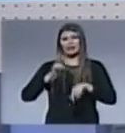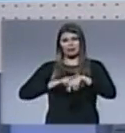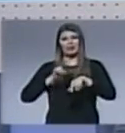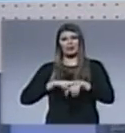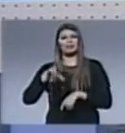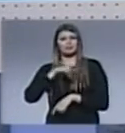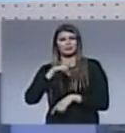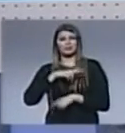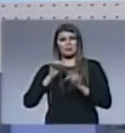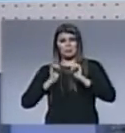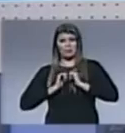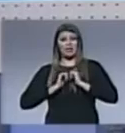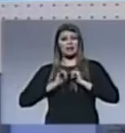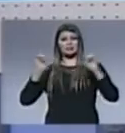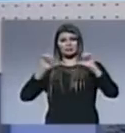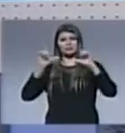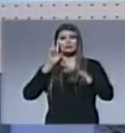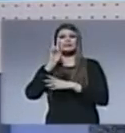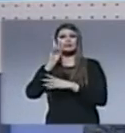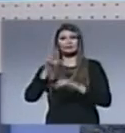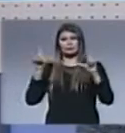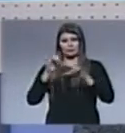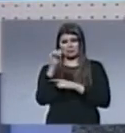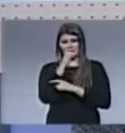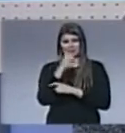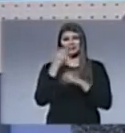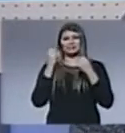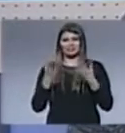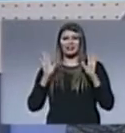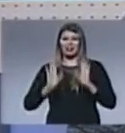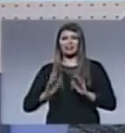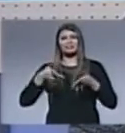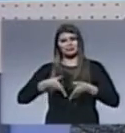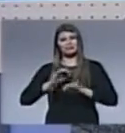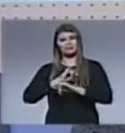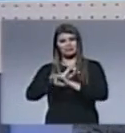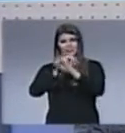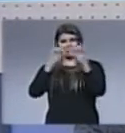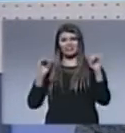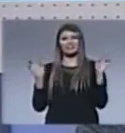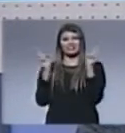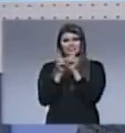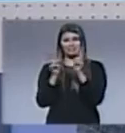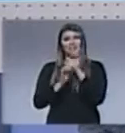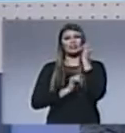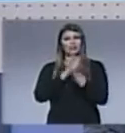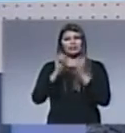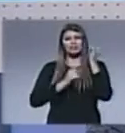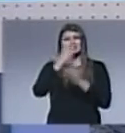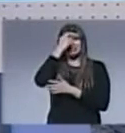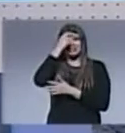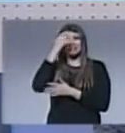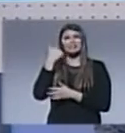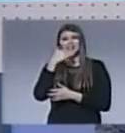Paraguay vamos a estar esperando expectantes estas películas ahora si llegamos al final de lo que es Noticiero Cristiano les agradecemos